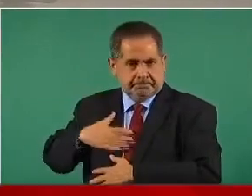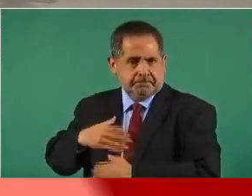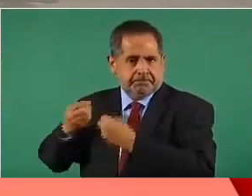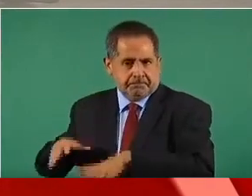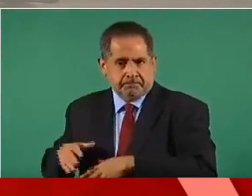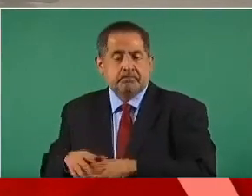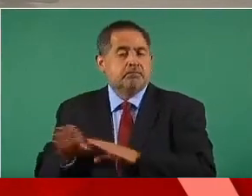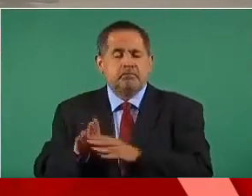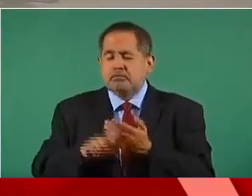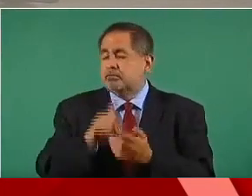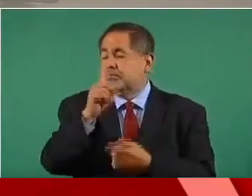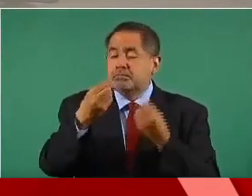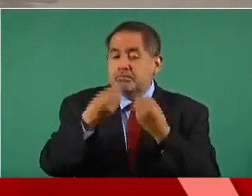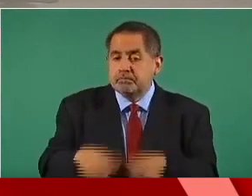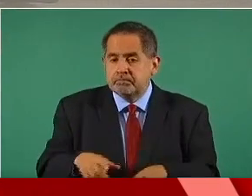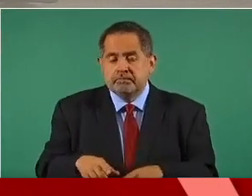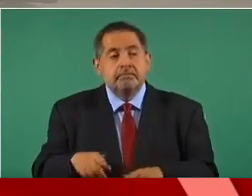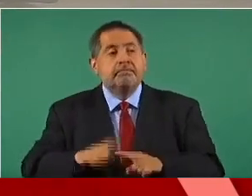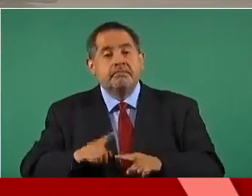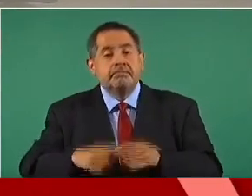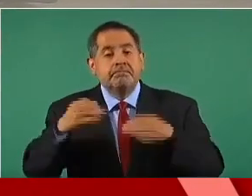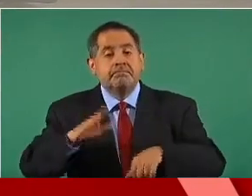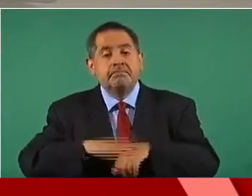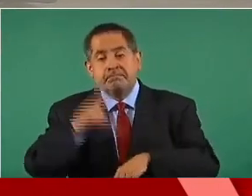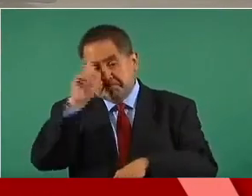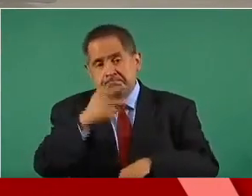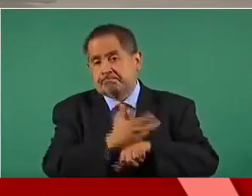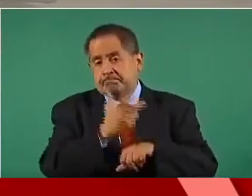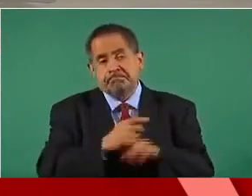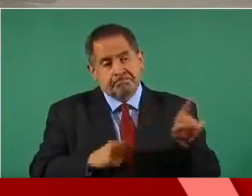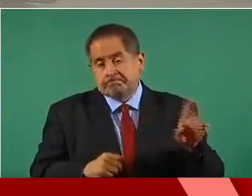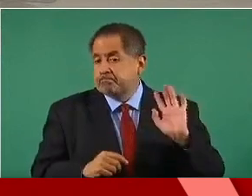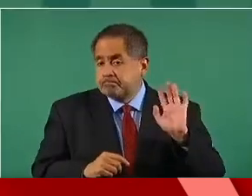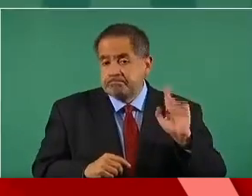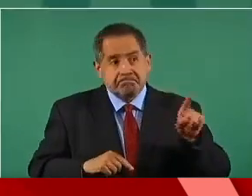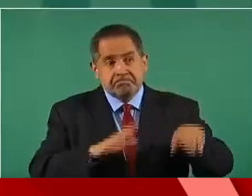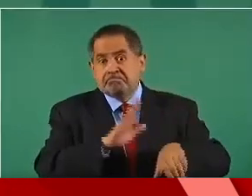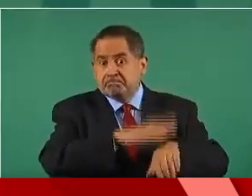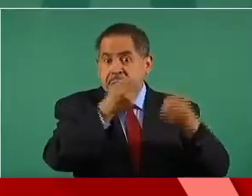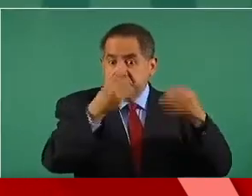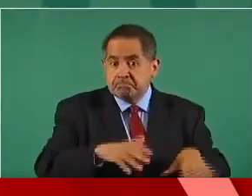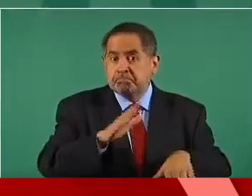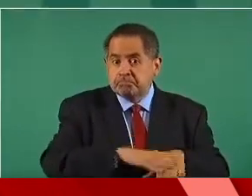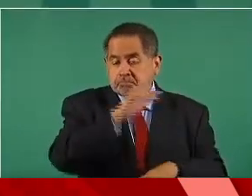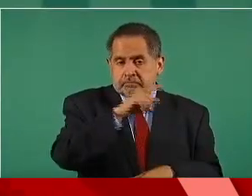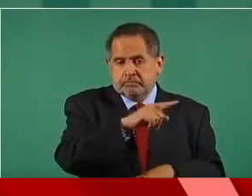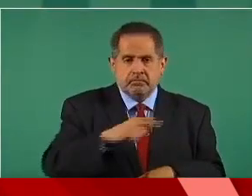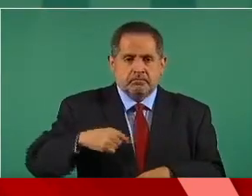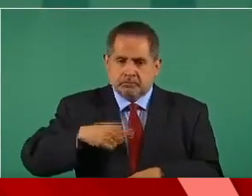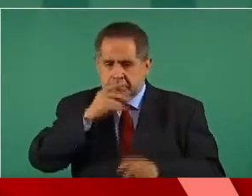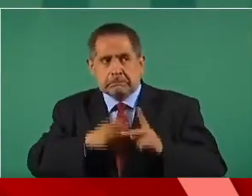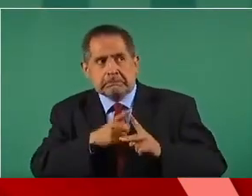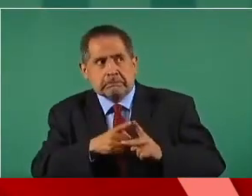La afectación principal es a Estados Unidos, o el impacto mayor y esa cifra no la podemos